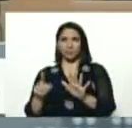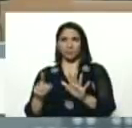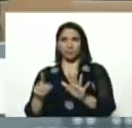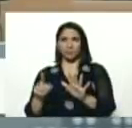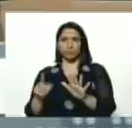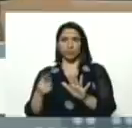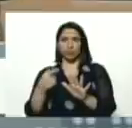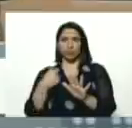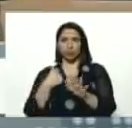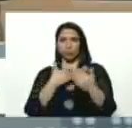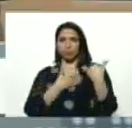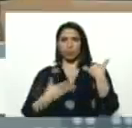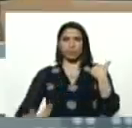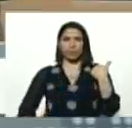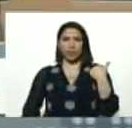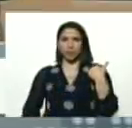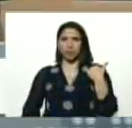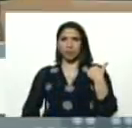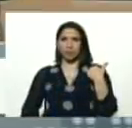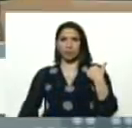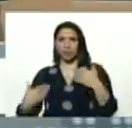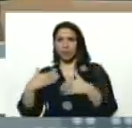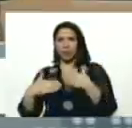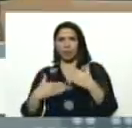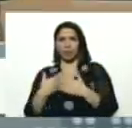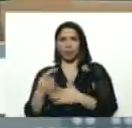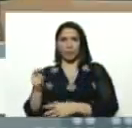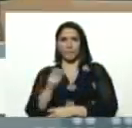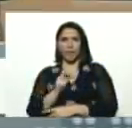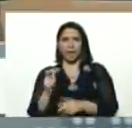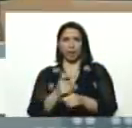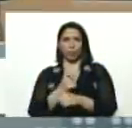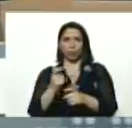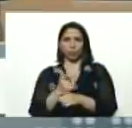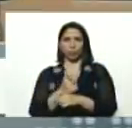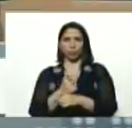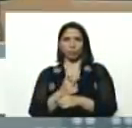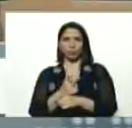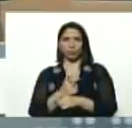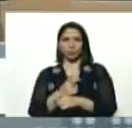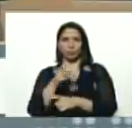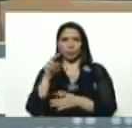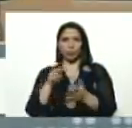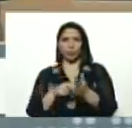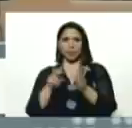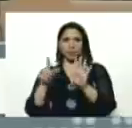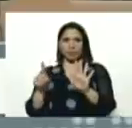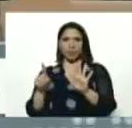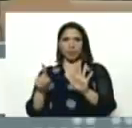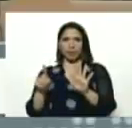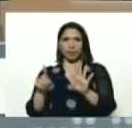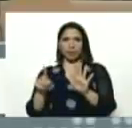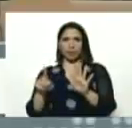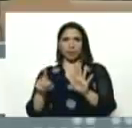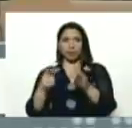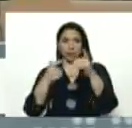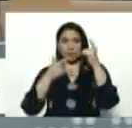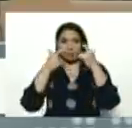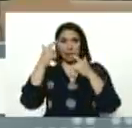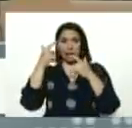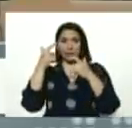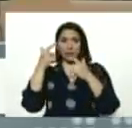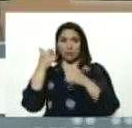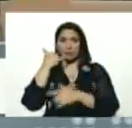yo estuve presidente, un rato ahí, hasta el mes de agosto, del 2006, comandante Hugo Chávez, me